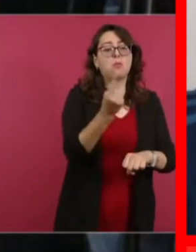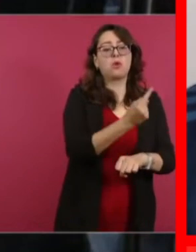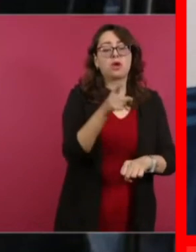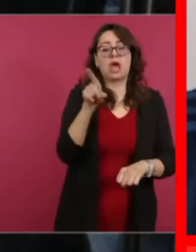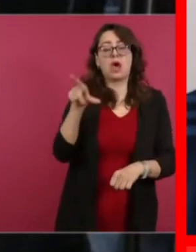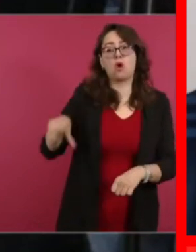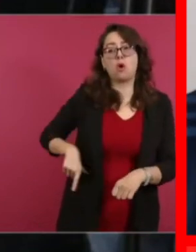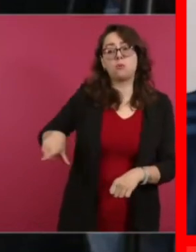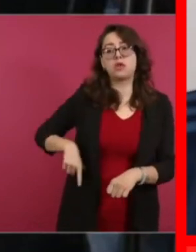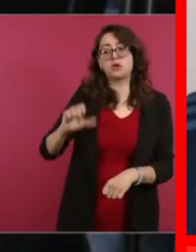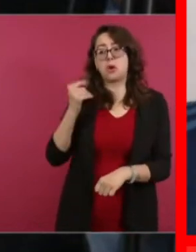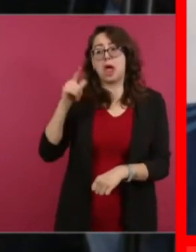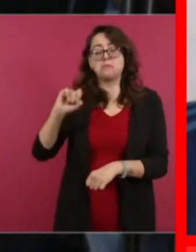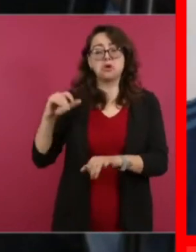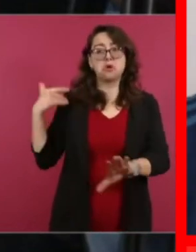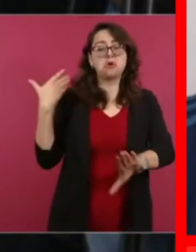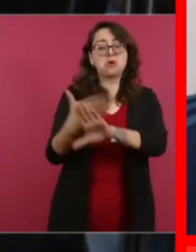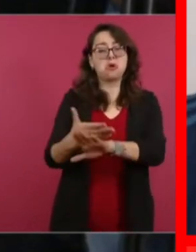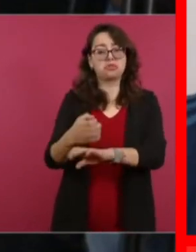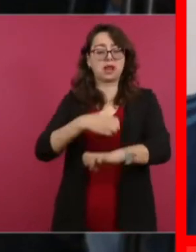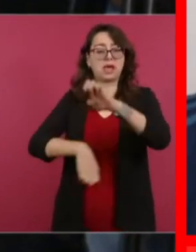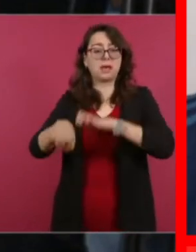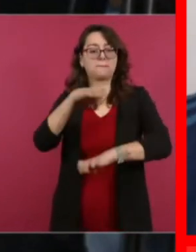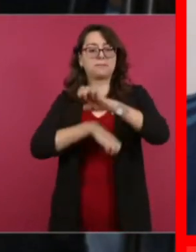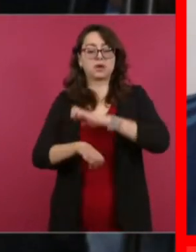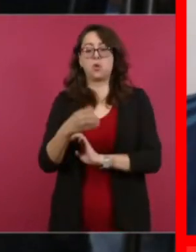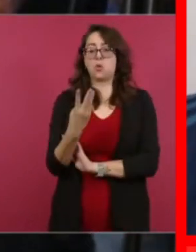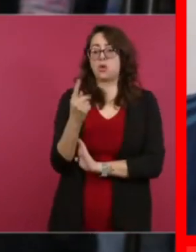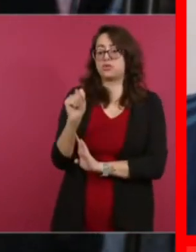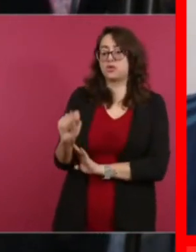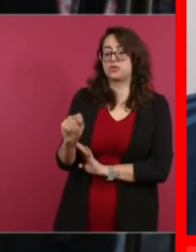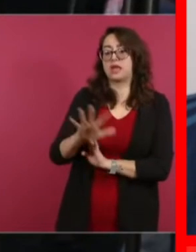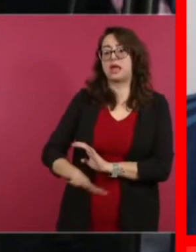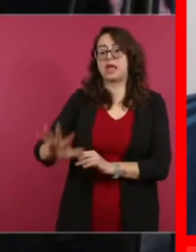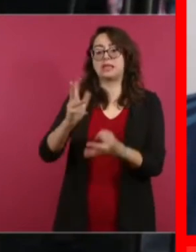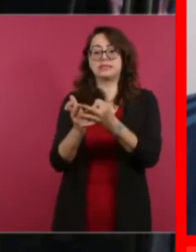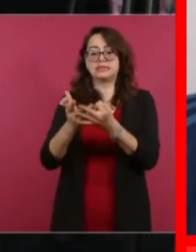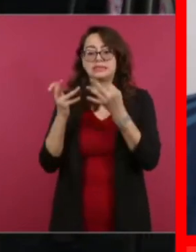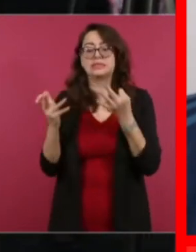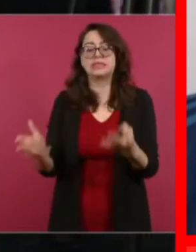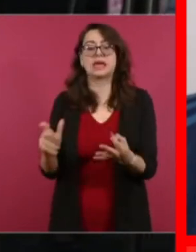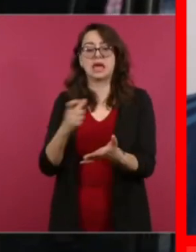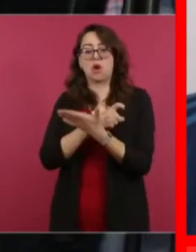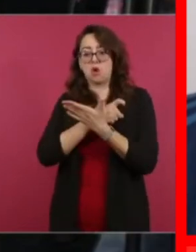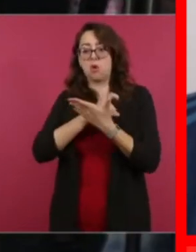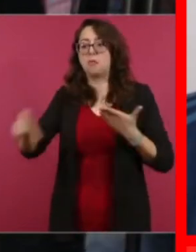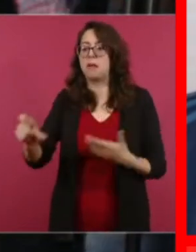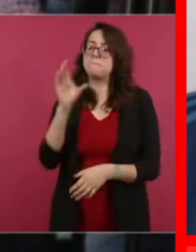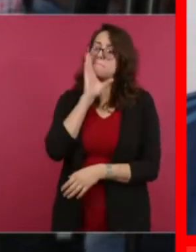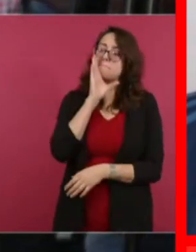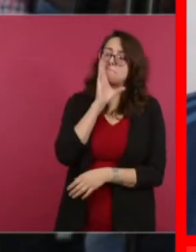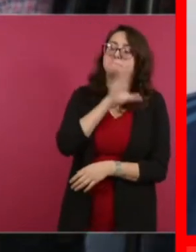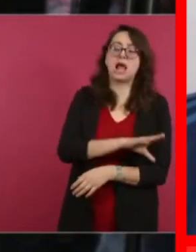reproduciendo, de sus instalaciones, y además argumenta que la 4T pretende comprar sus terrenos con una tasación inadecuada e